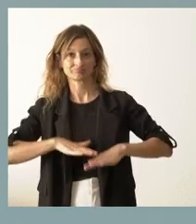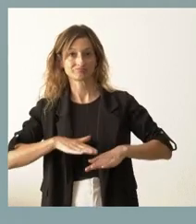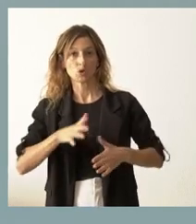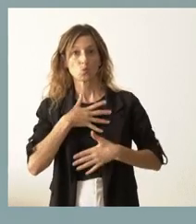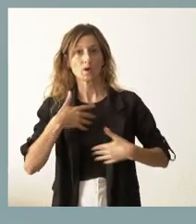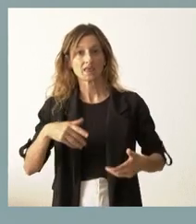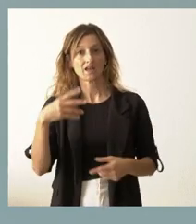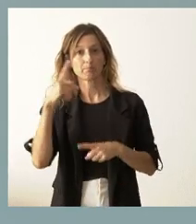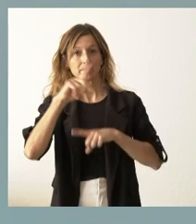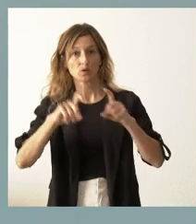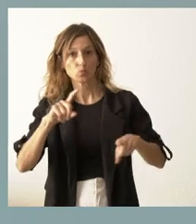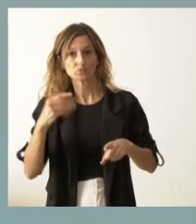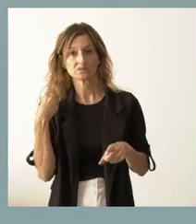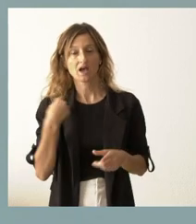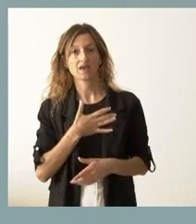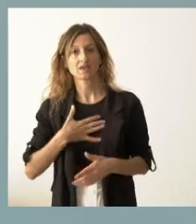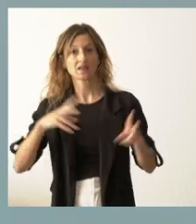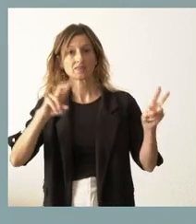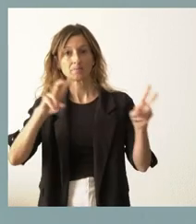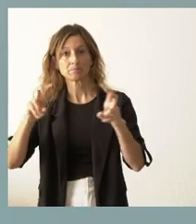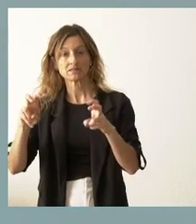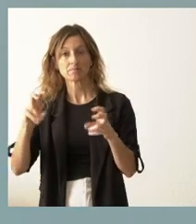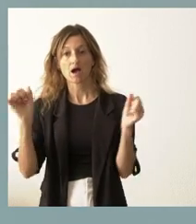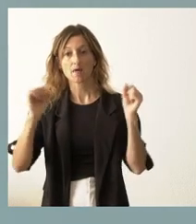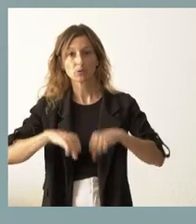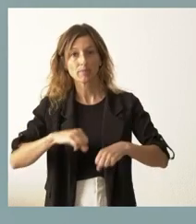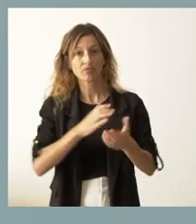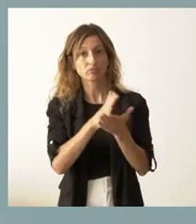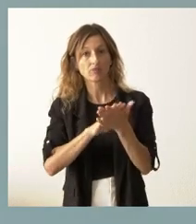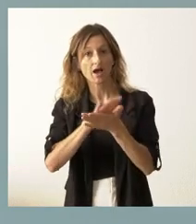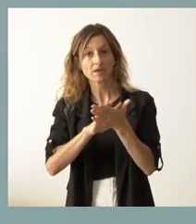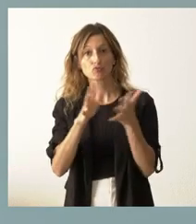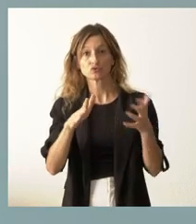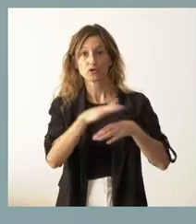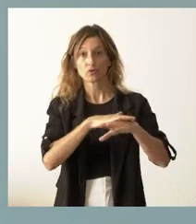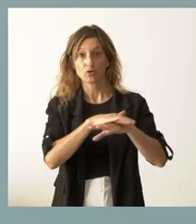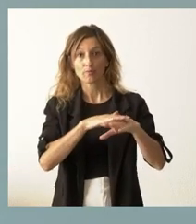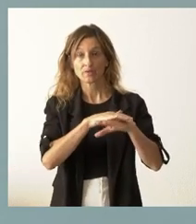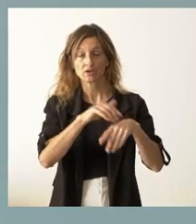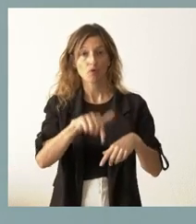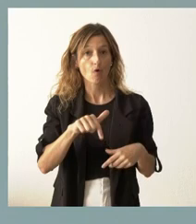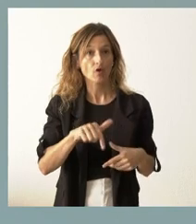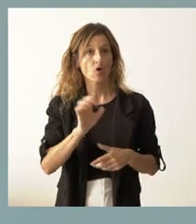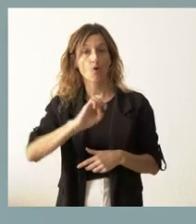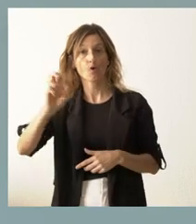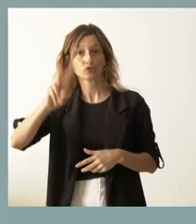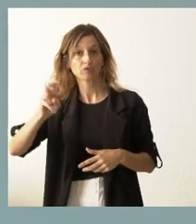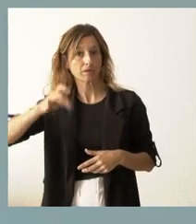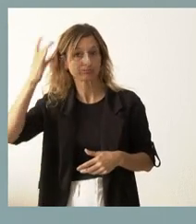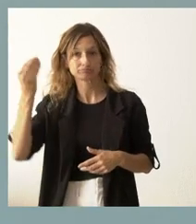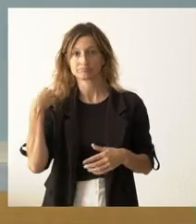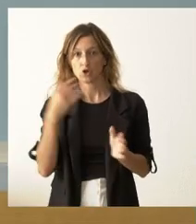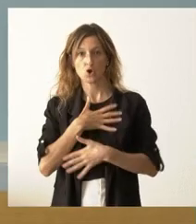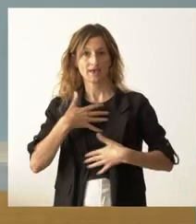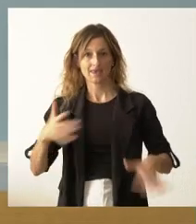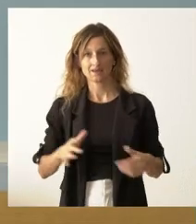pregunta que deseen formular sobre estas cuestiones que han sido aprobadas, sobre los temas que hemos tratado en el Consejo de Gobierno, o sobre cualquier otra cuestión en las que les podría informar.